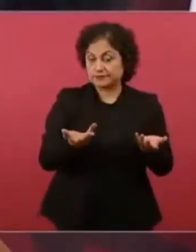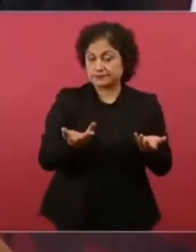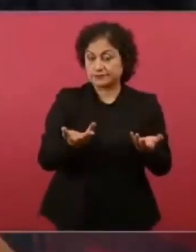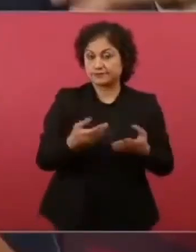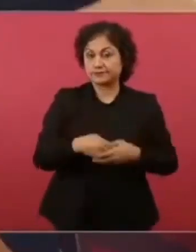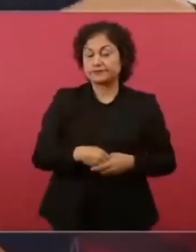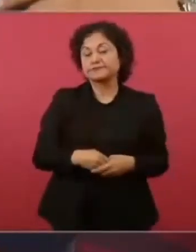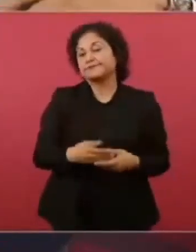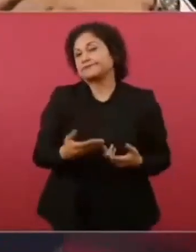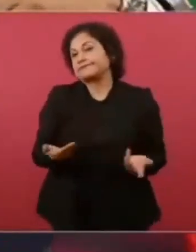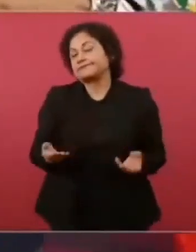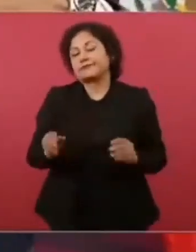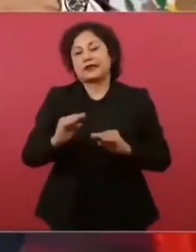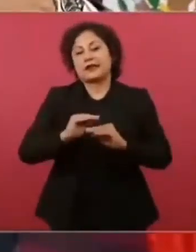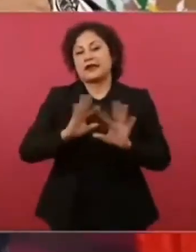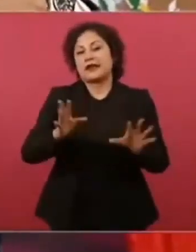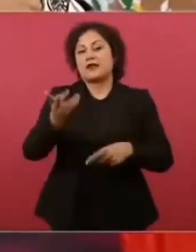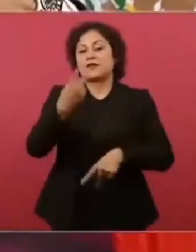denuncias